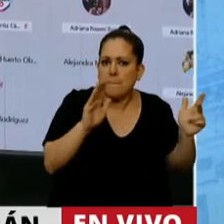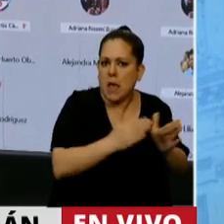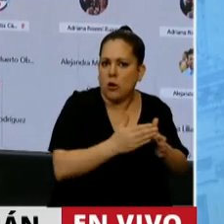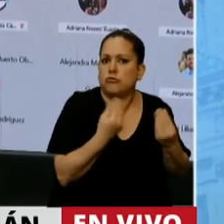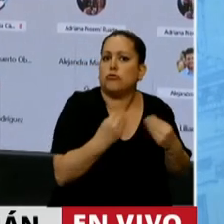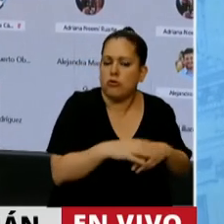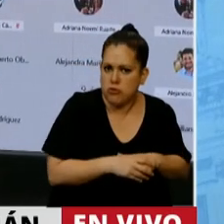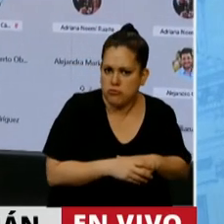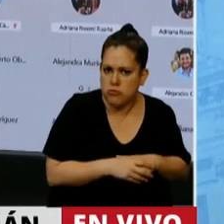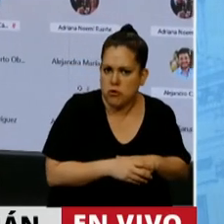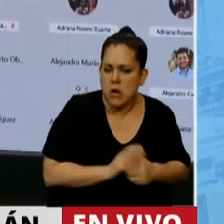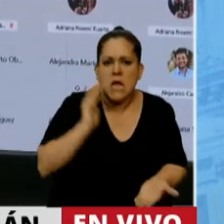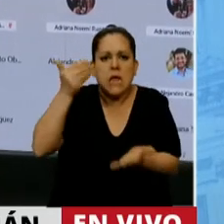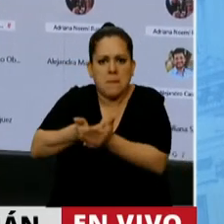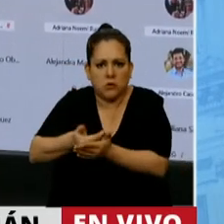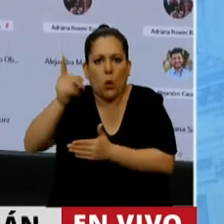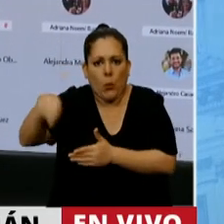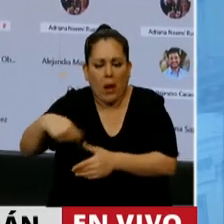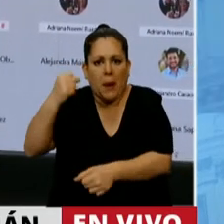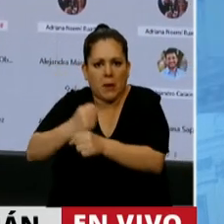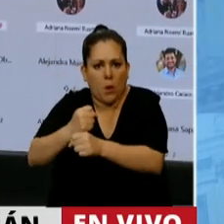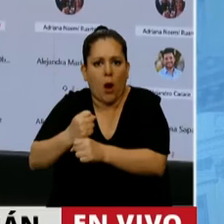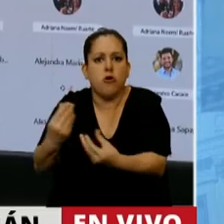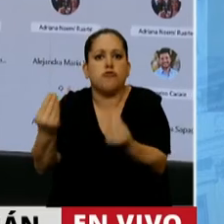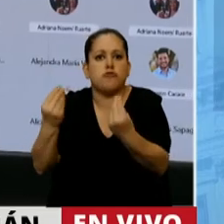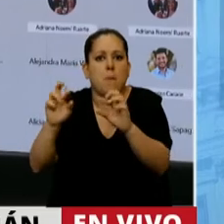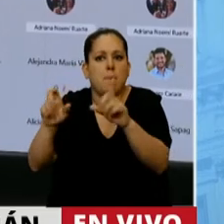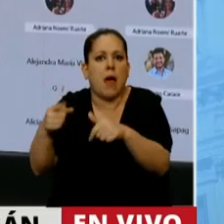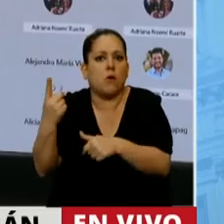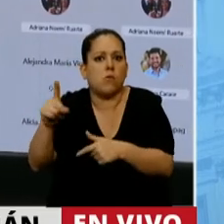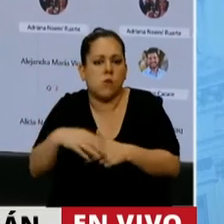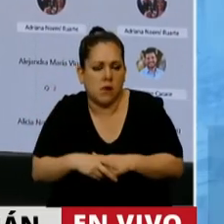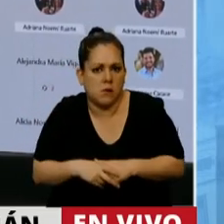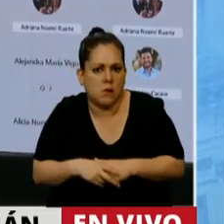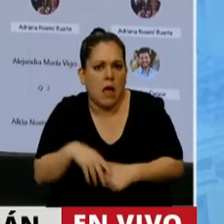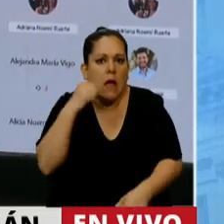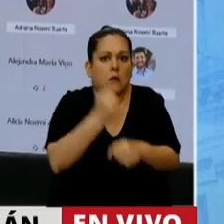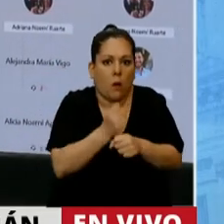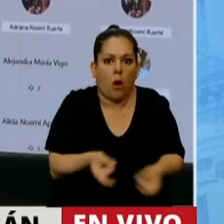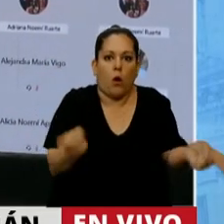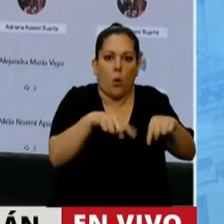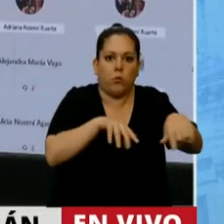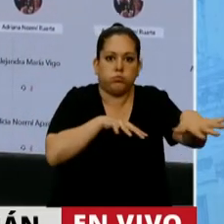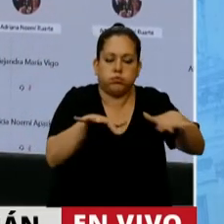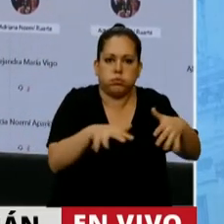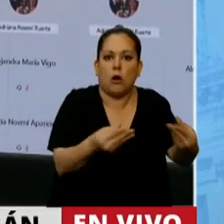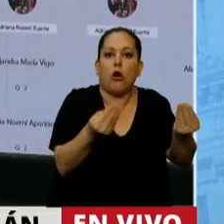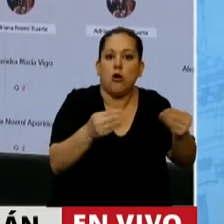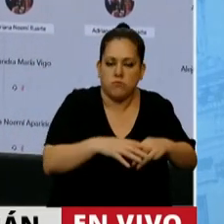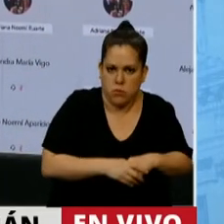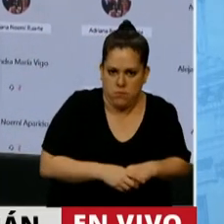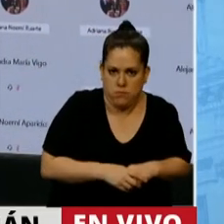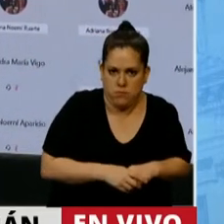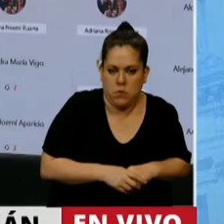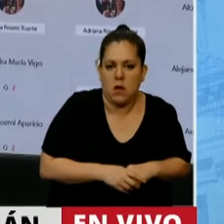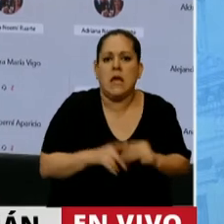inversión para generar fuentes de trabajo, cómo se va a recuperar el trabajo en nuestro país, y sobre todo cómo se va a